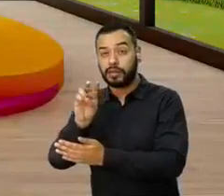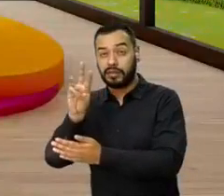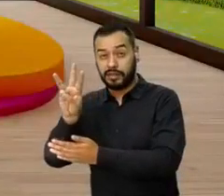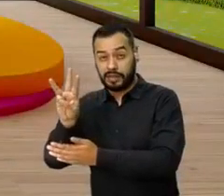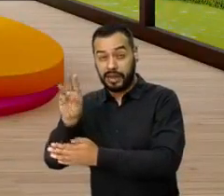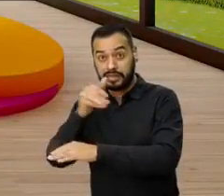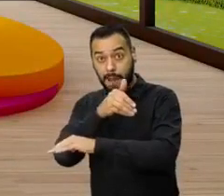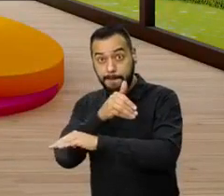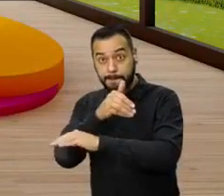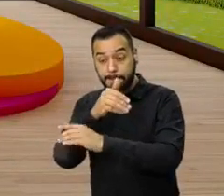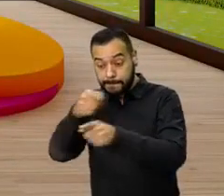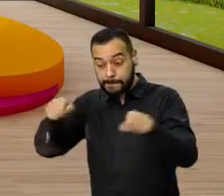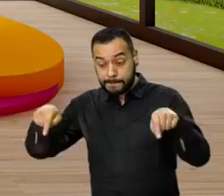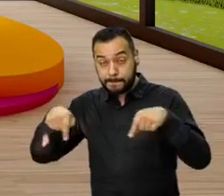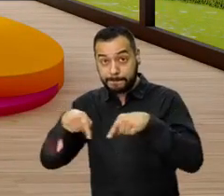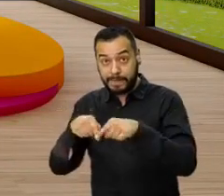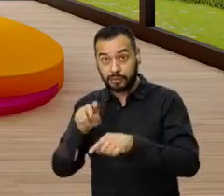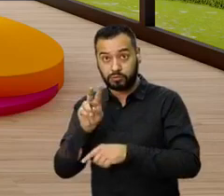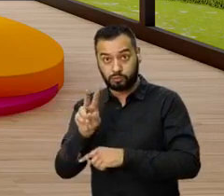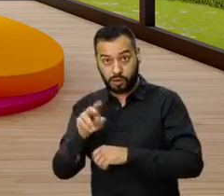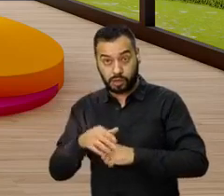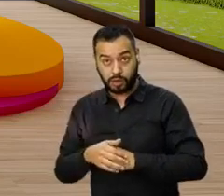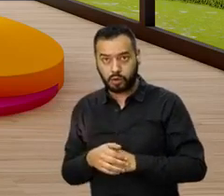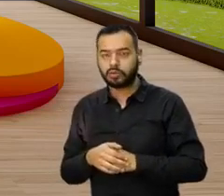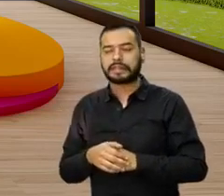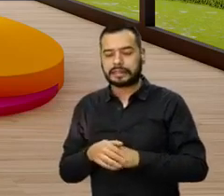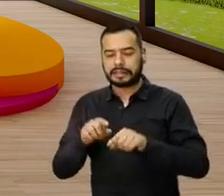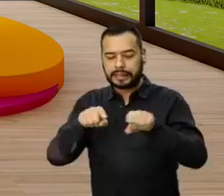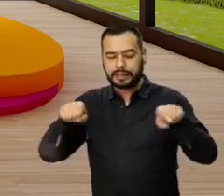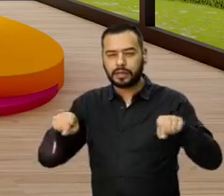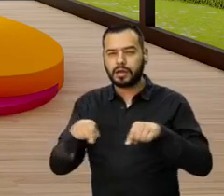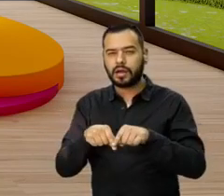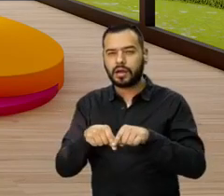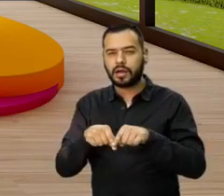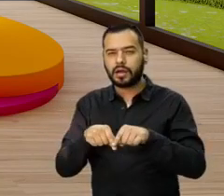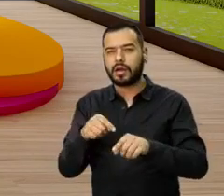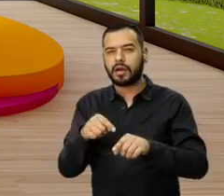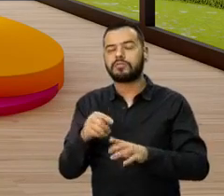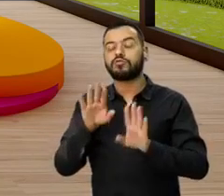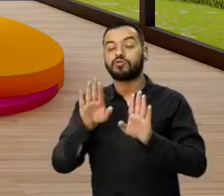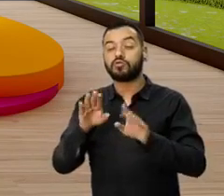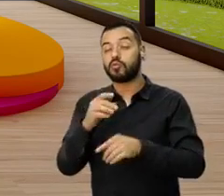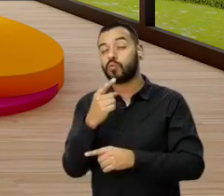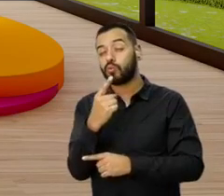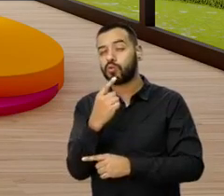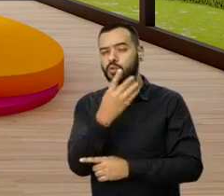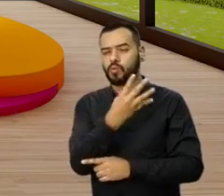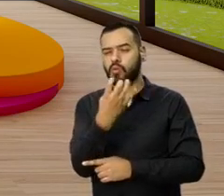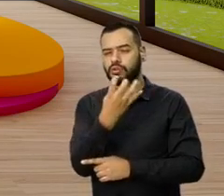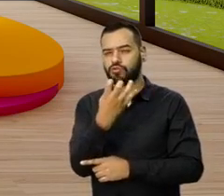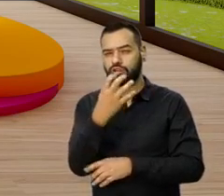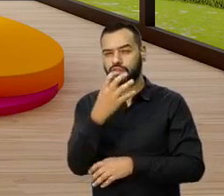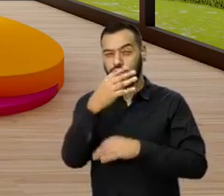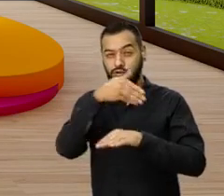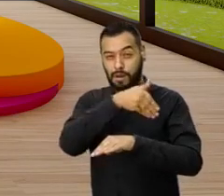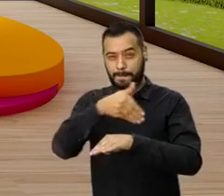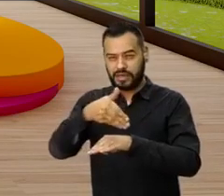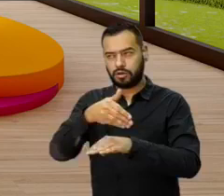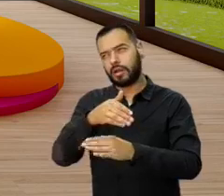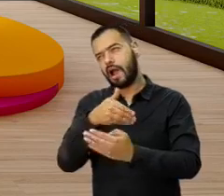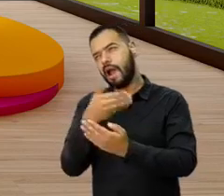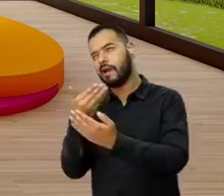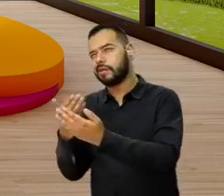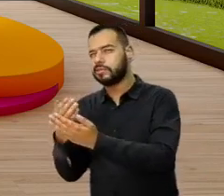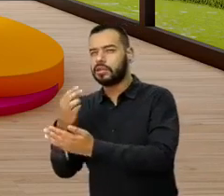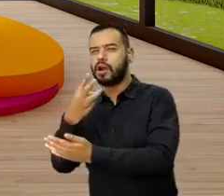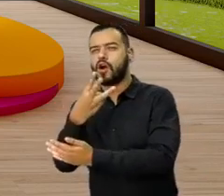Entonces partimos aproximadamente desde 400 millones de pesos hasta aproximadamente 850